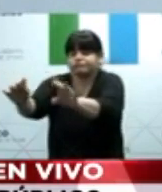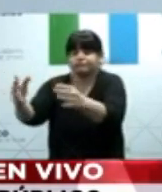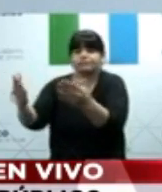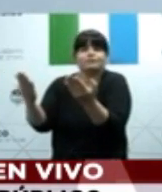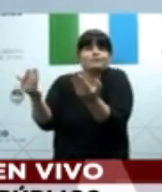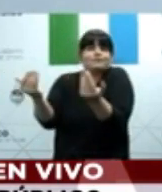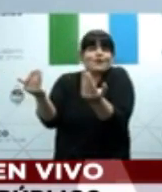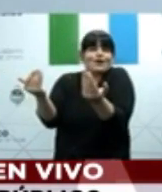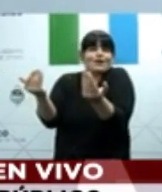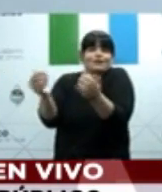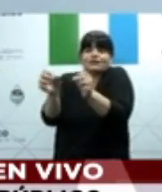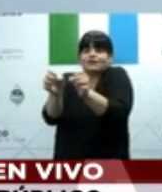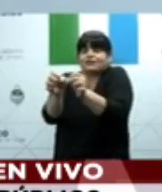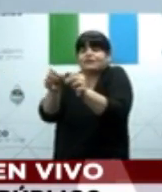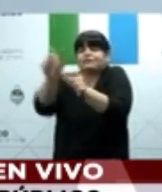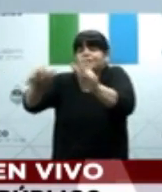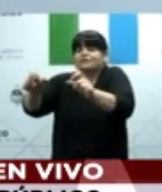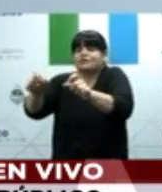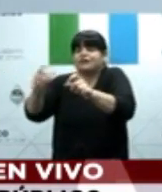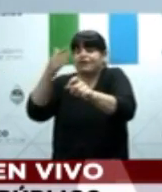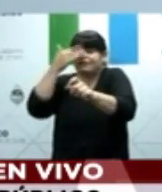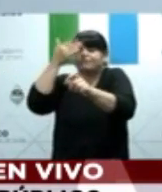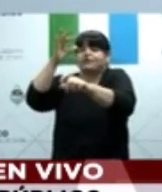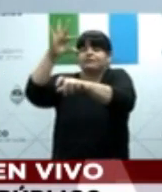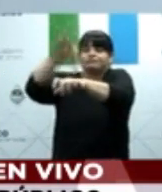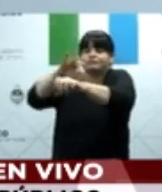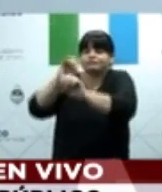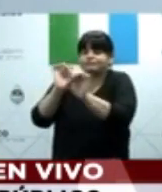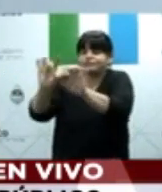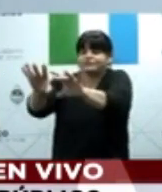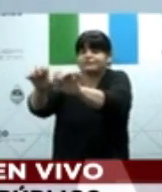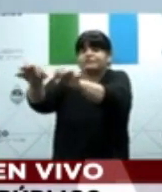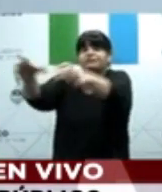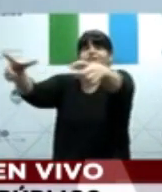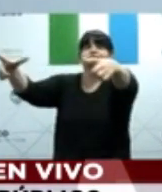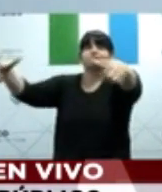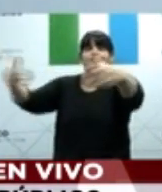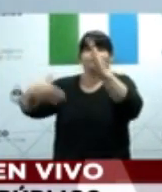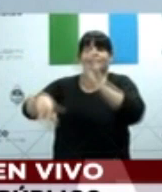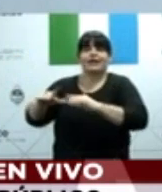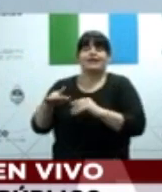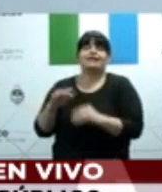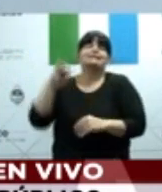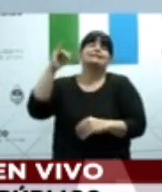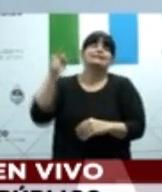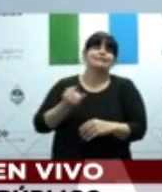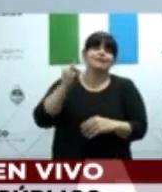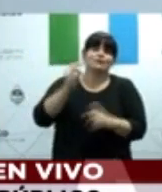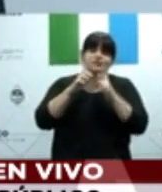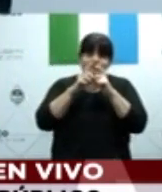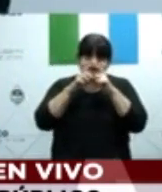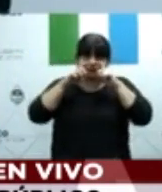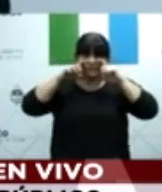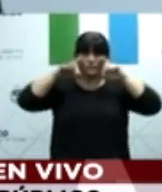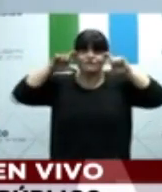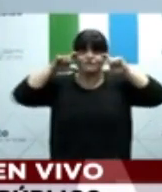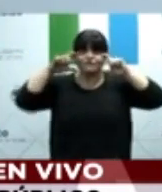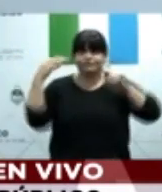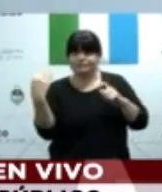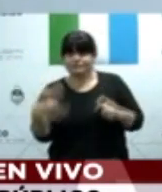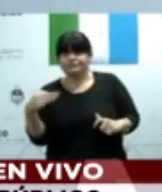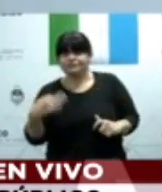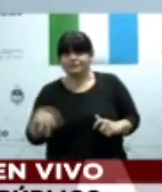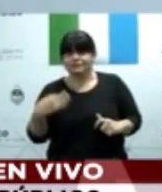higiene, porque en realidad es la persona la que busca el virus. Entonces, lo que estamos haciendo todo el tiempo es bloquear los sistemas de circulación